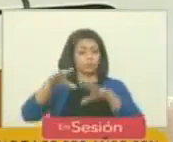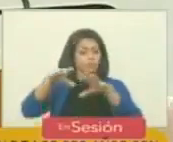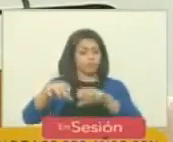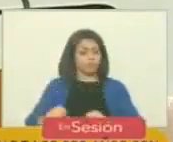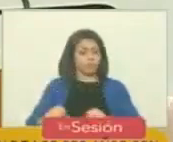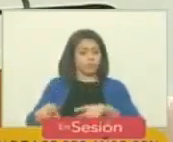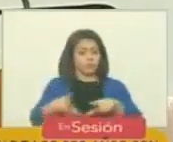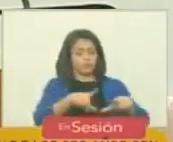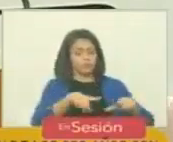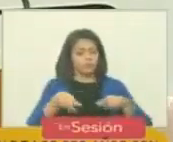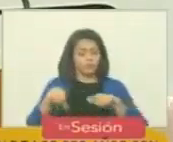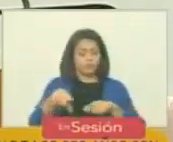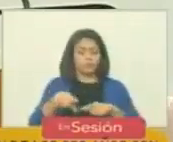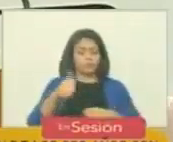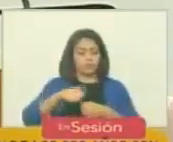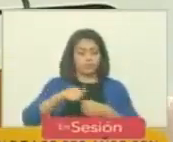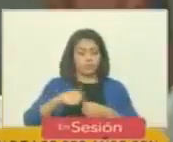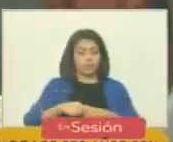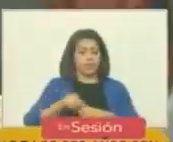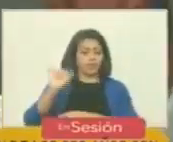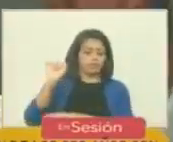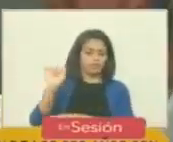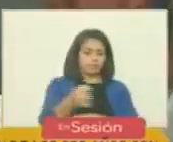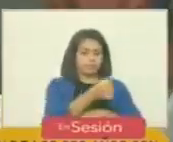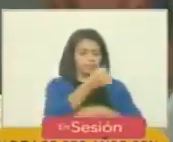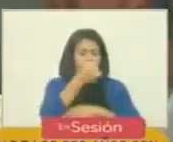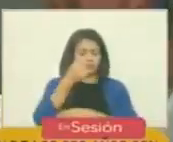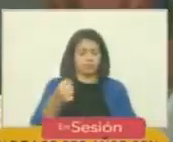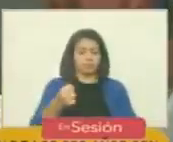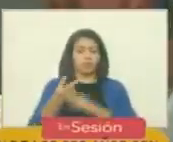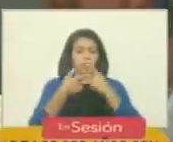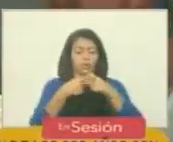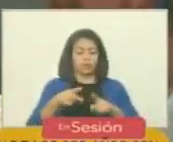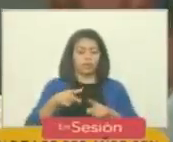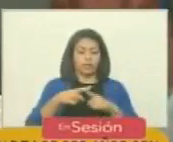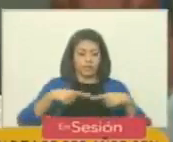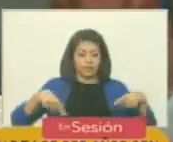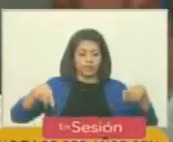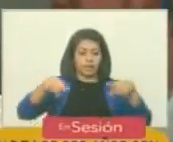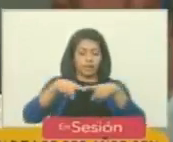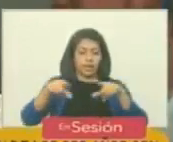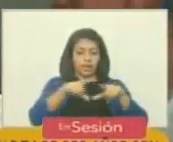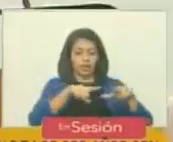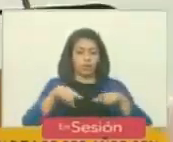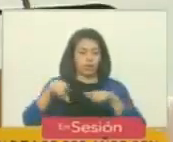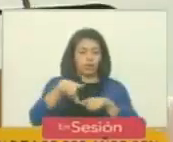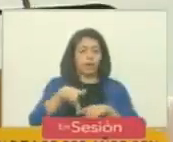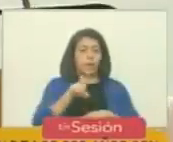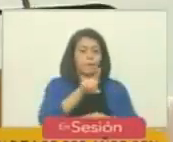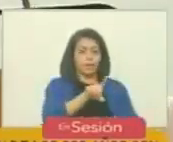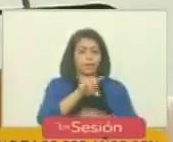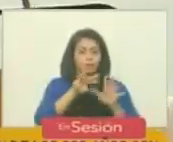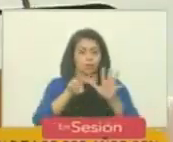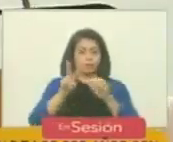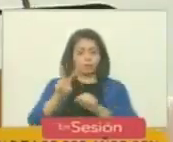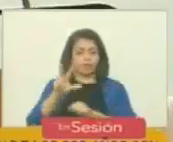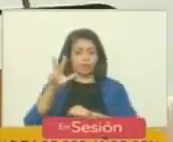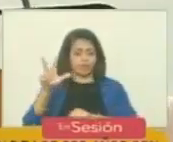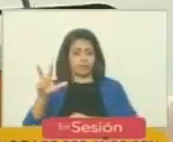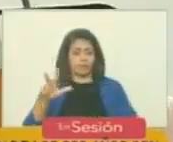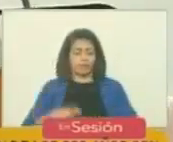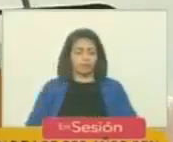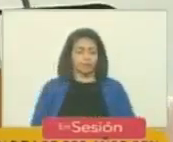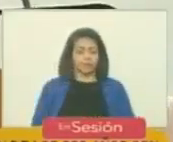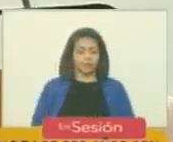provincia de Maracaibo derrotan a las fuerzas patriotas acantonadas en esa región en 1823 en